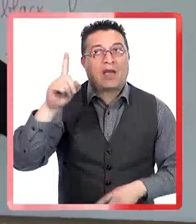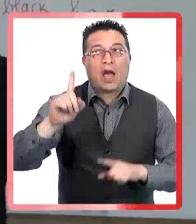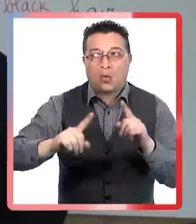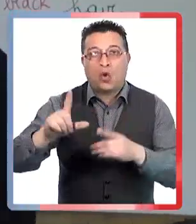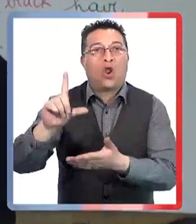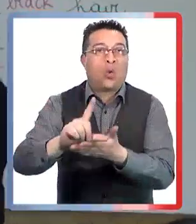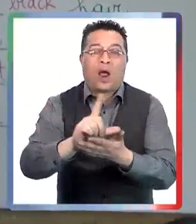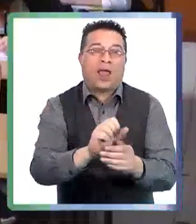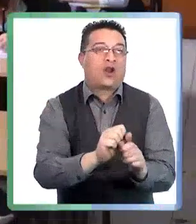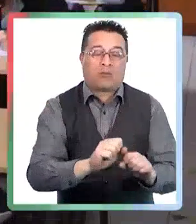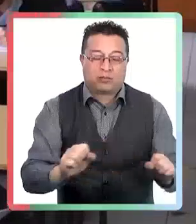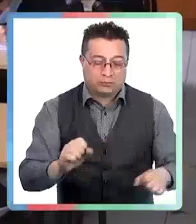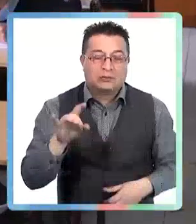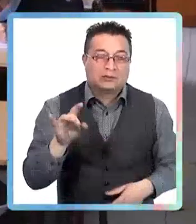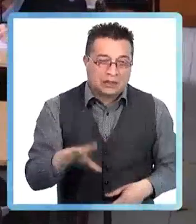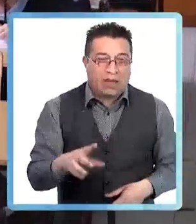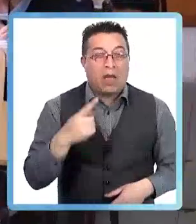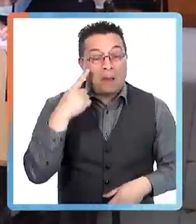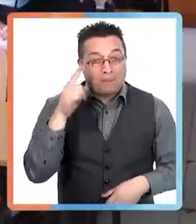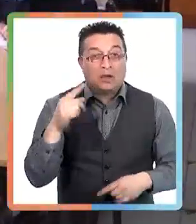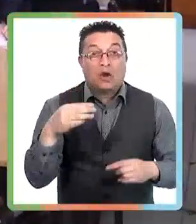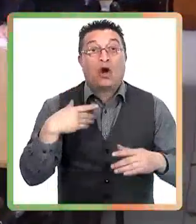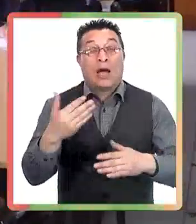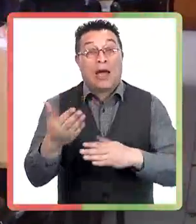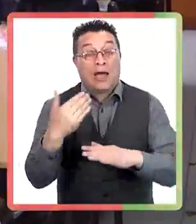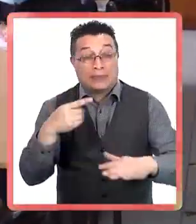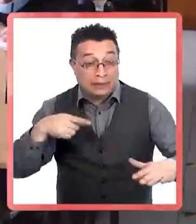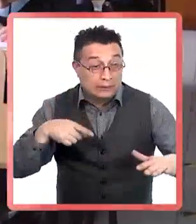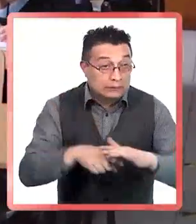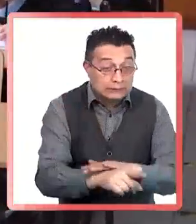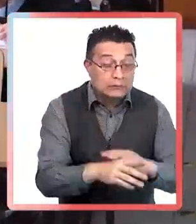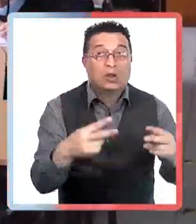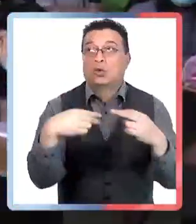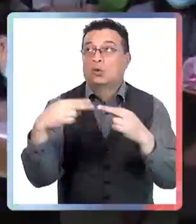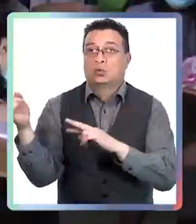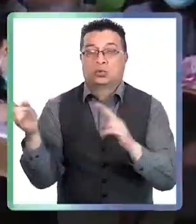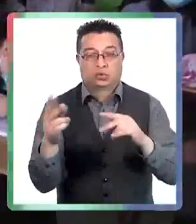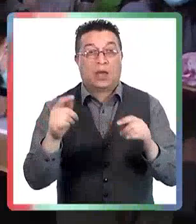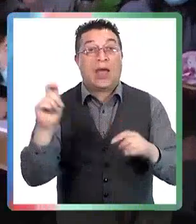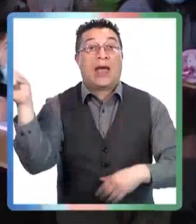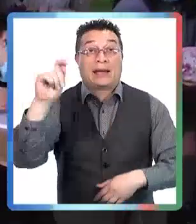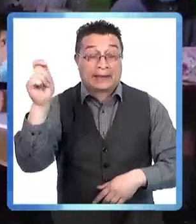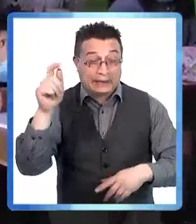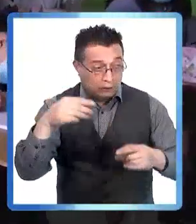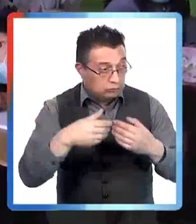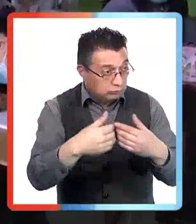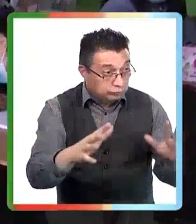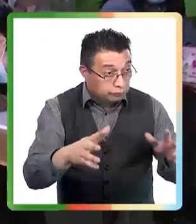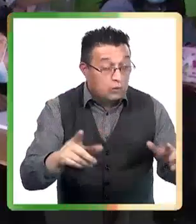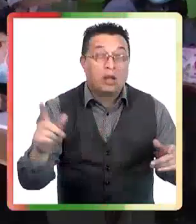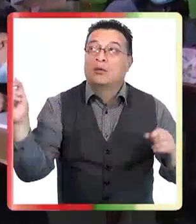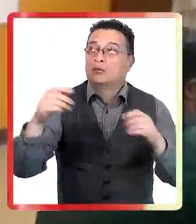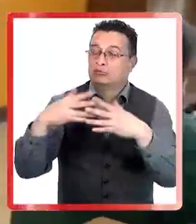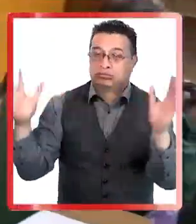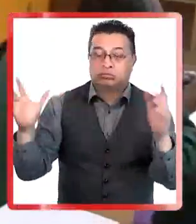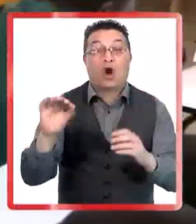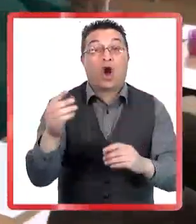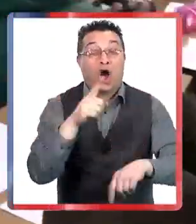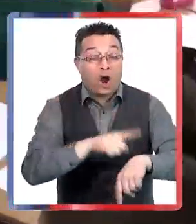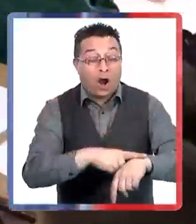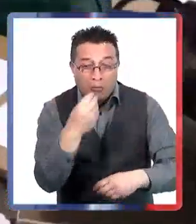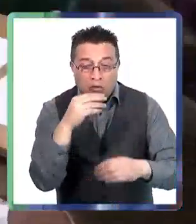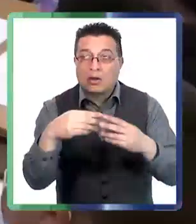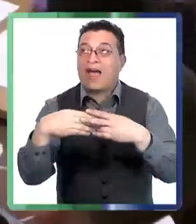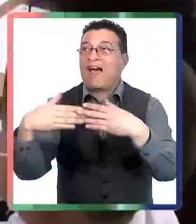algunos lugares donde eso no puede ocurrir. Pero por lo menos ventilar antes del inicio de los niños en el recreo a media mañana o a la hora de